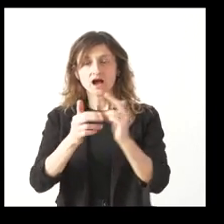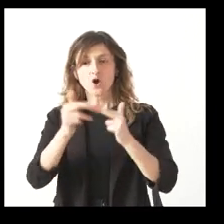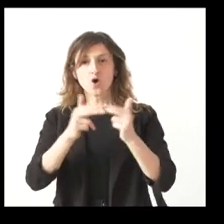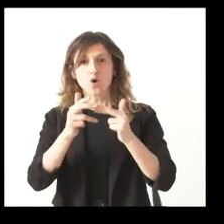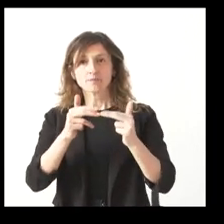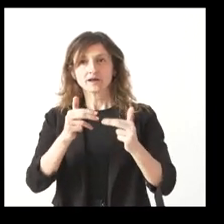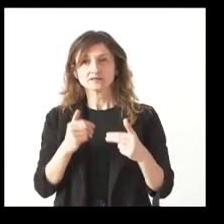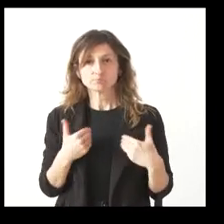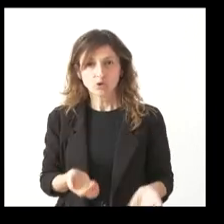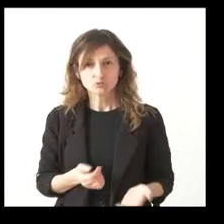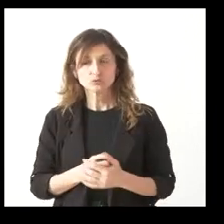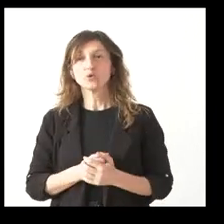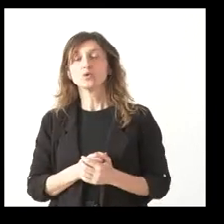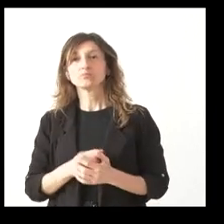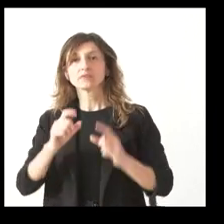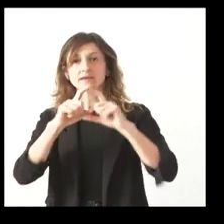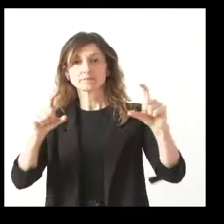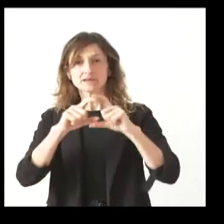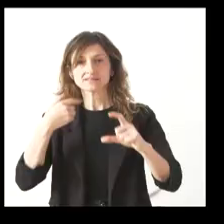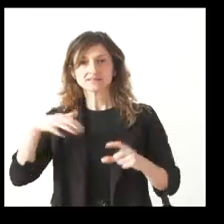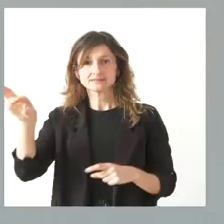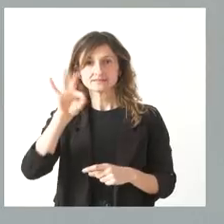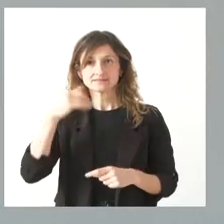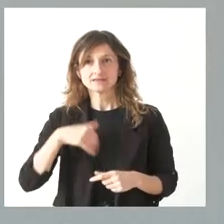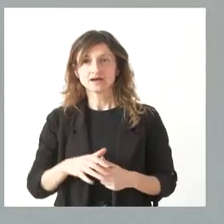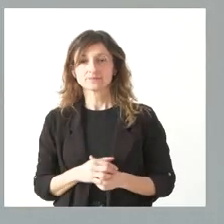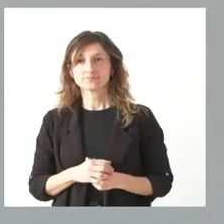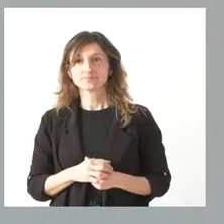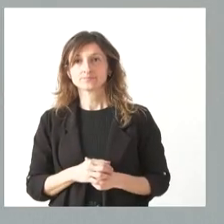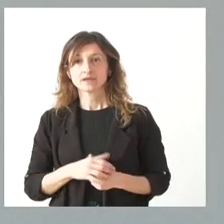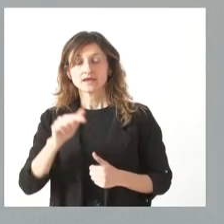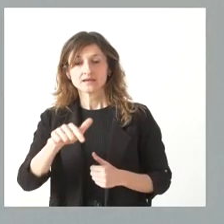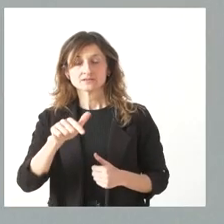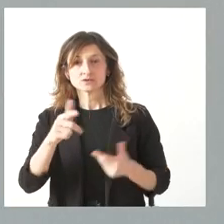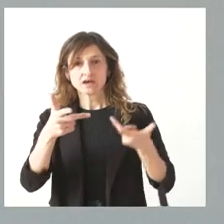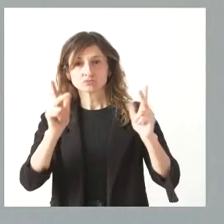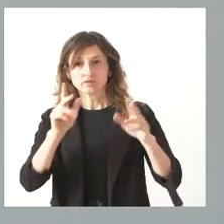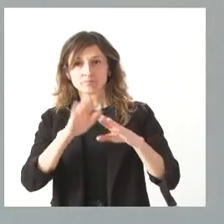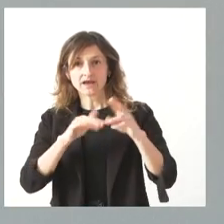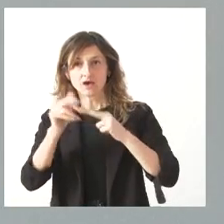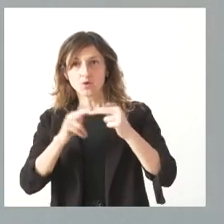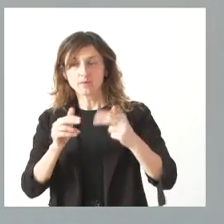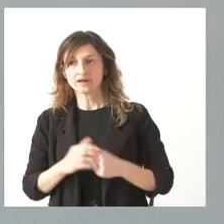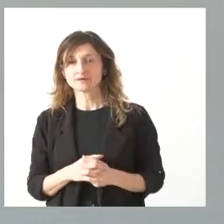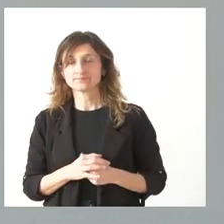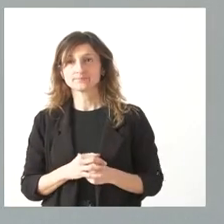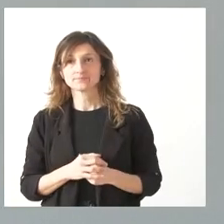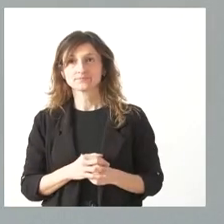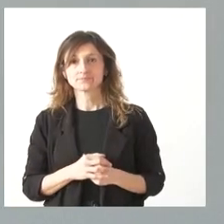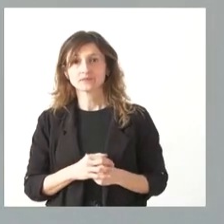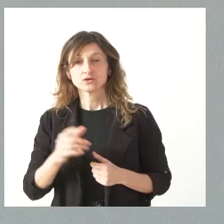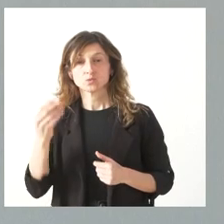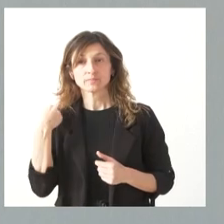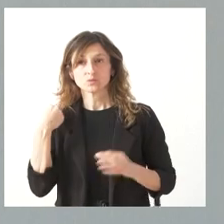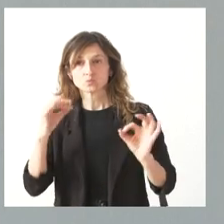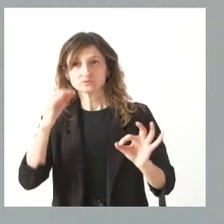inmediatamente? ¿Tienen alguna empresa ya? SEÑOR Esto lo que permite es la autorización para licitación. Sí les digo, dado que preguntan este caso